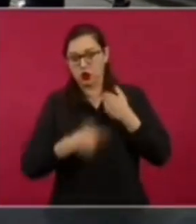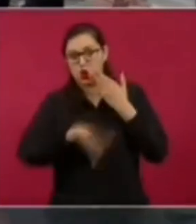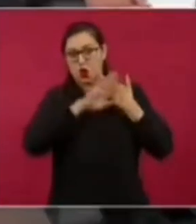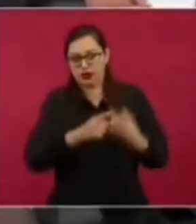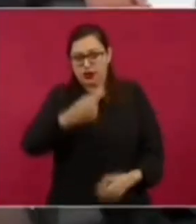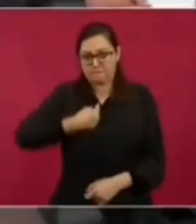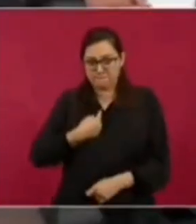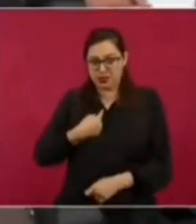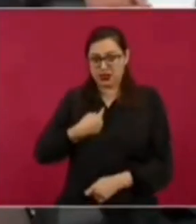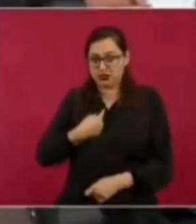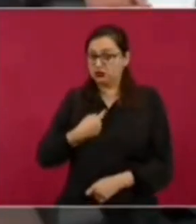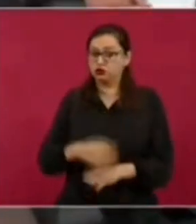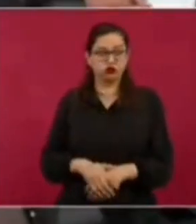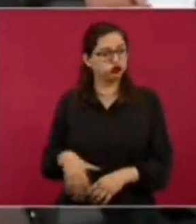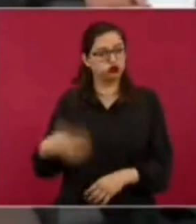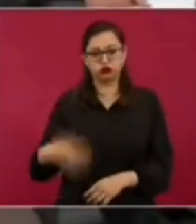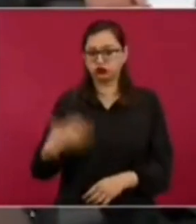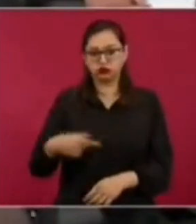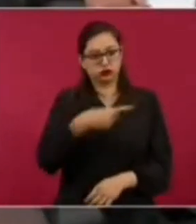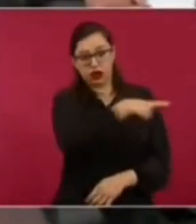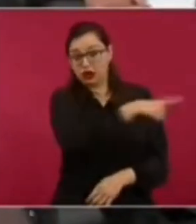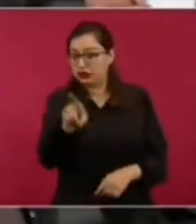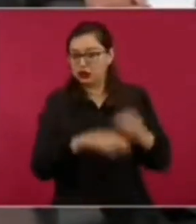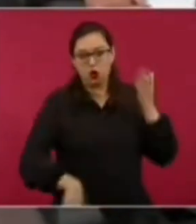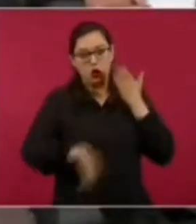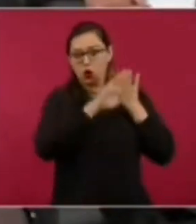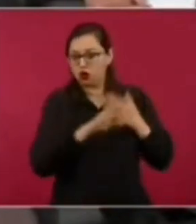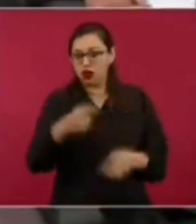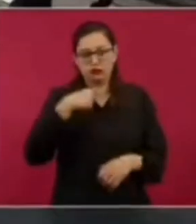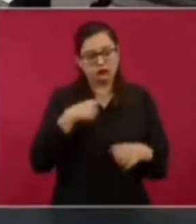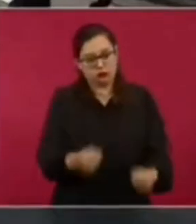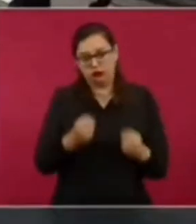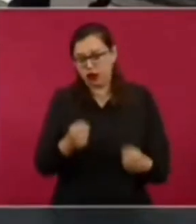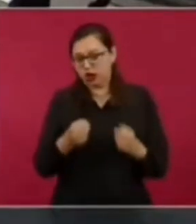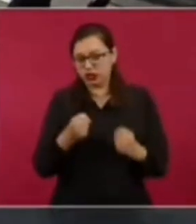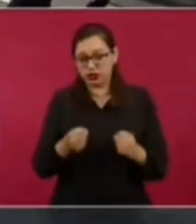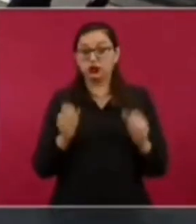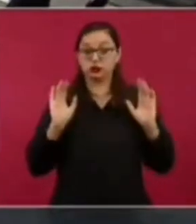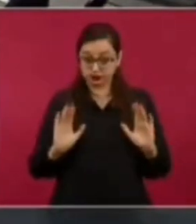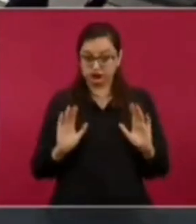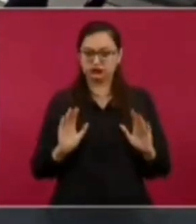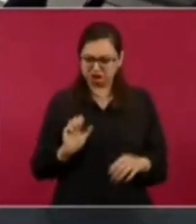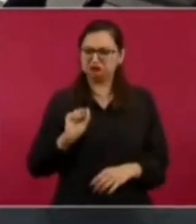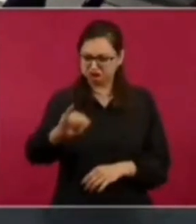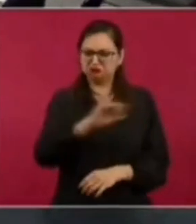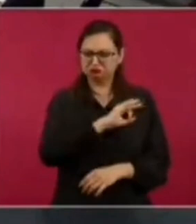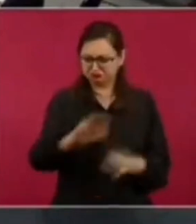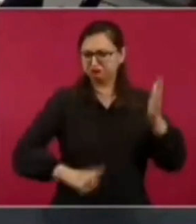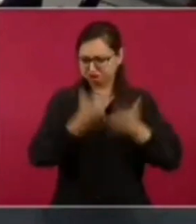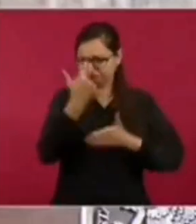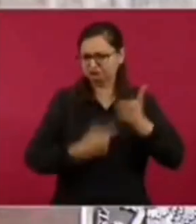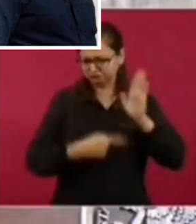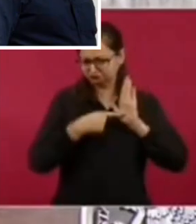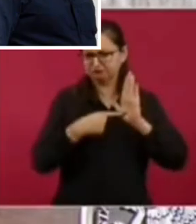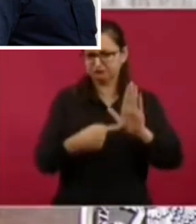organización política conservadora que tiene como único propósito atacarnos, combatir a un gobierno legal y legítimamente